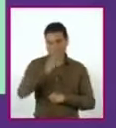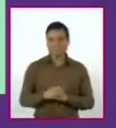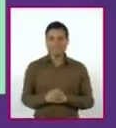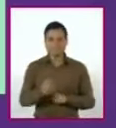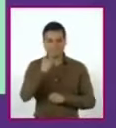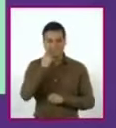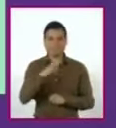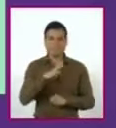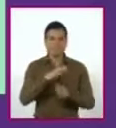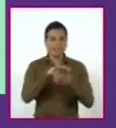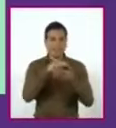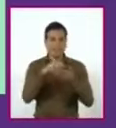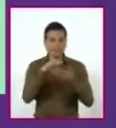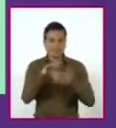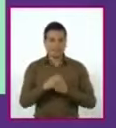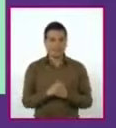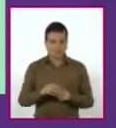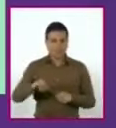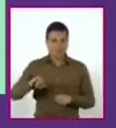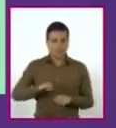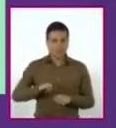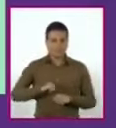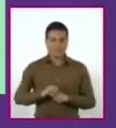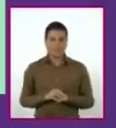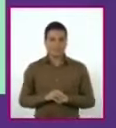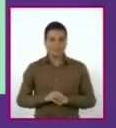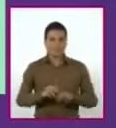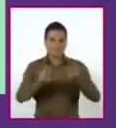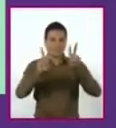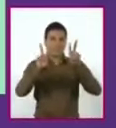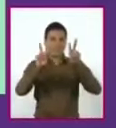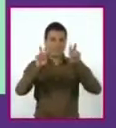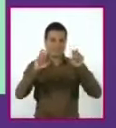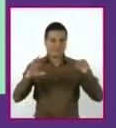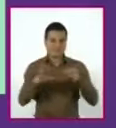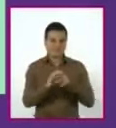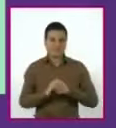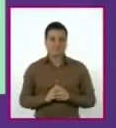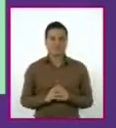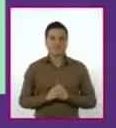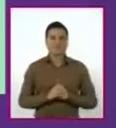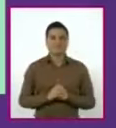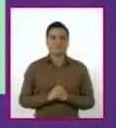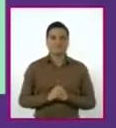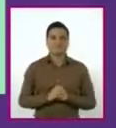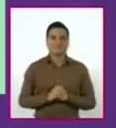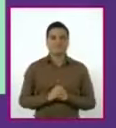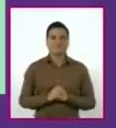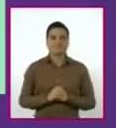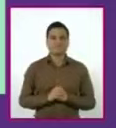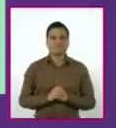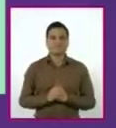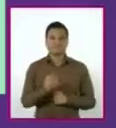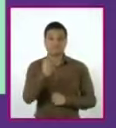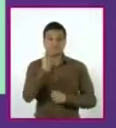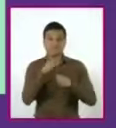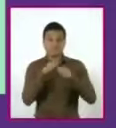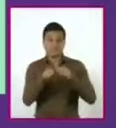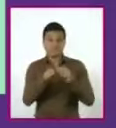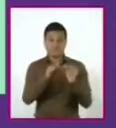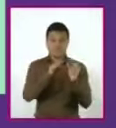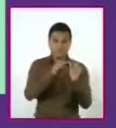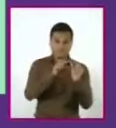características históricas para un tema que se relaciona con nuestras ecuaciones. Una letra se